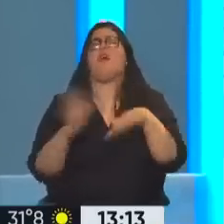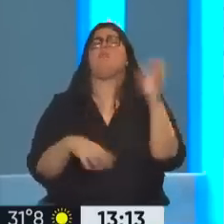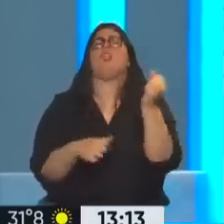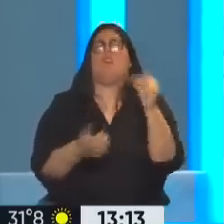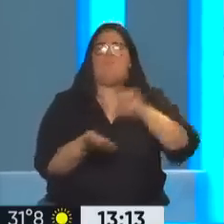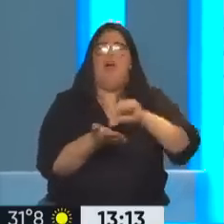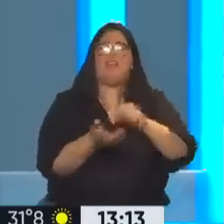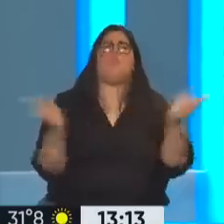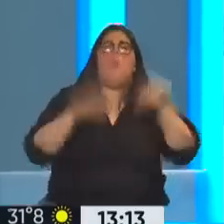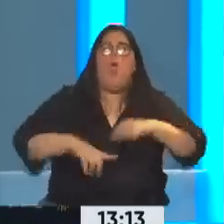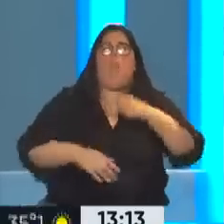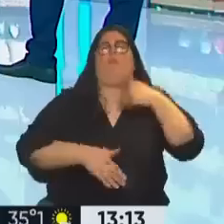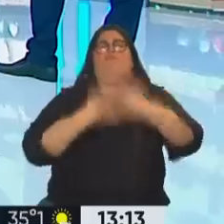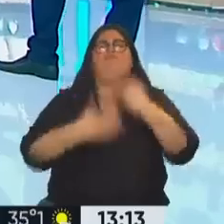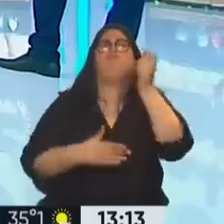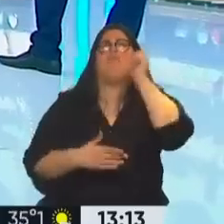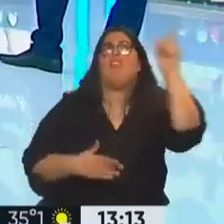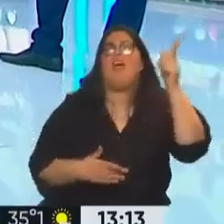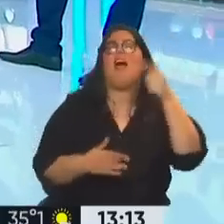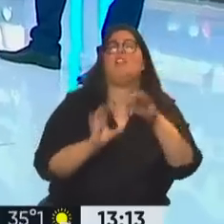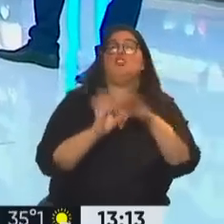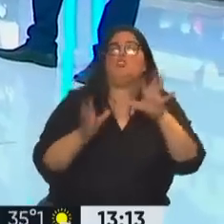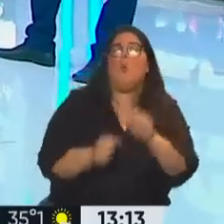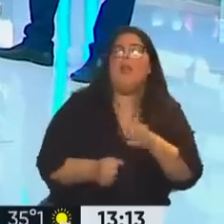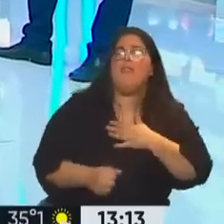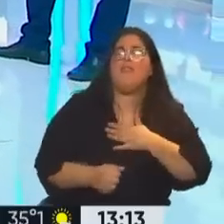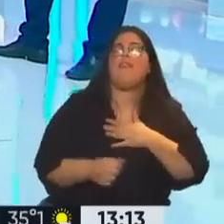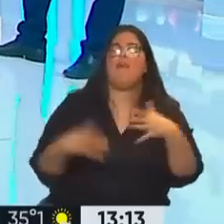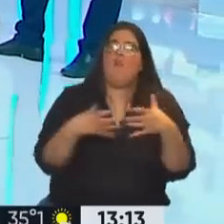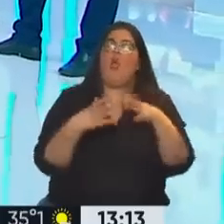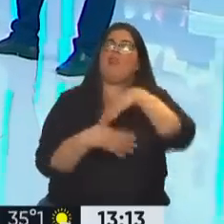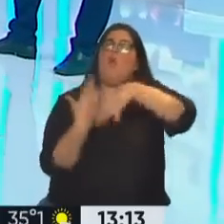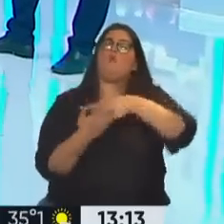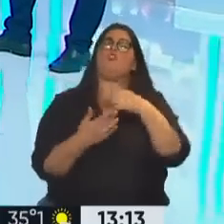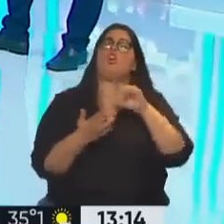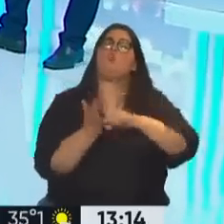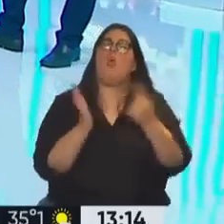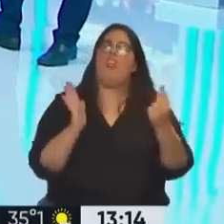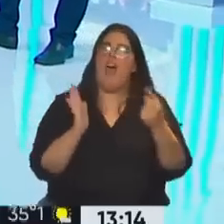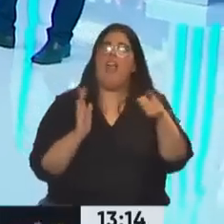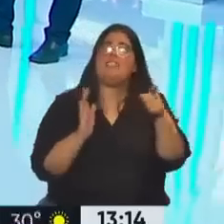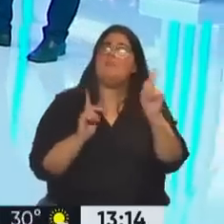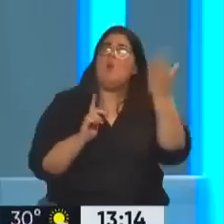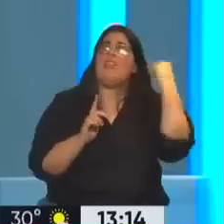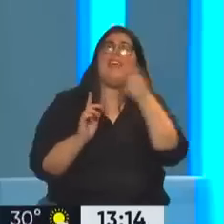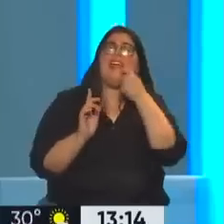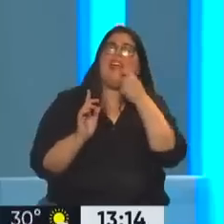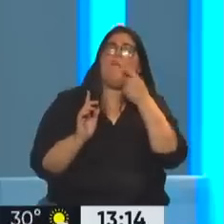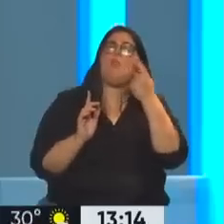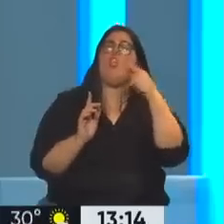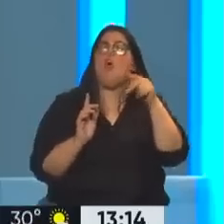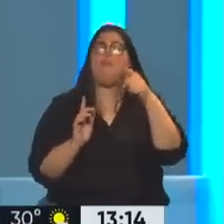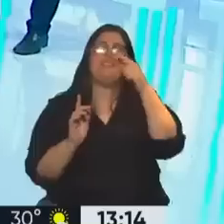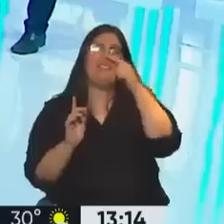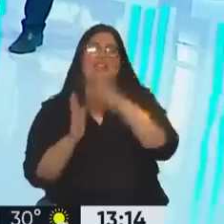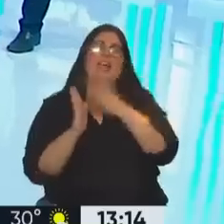proyecto progresista, dignidad, de soberanía, que se llamó Revolución Ciudadana, que fue ejemplo para América Latina y el mundo, del 2007 al